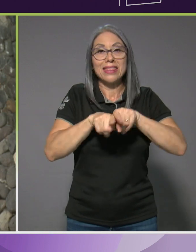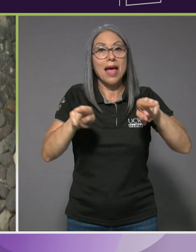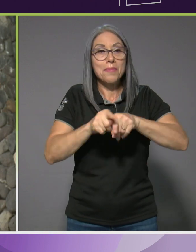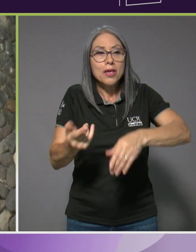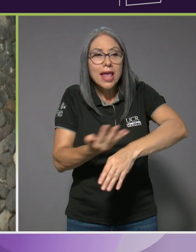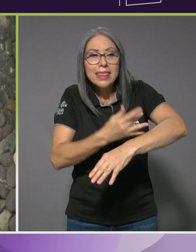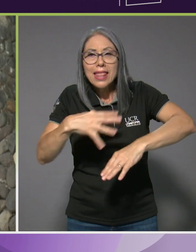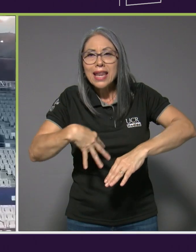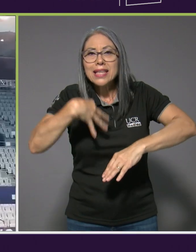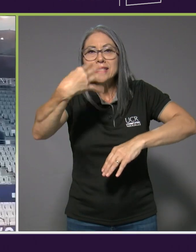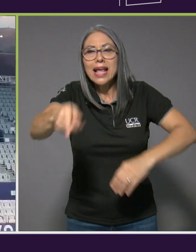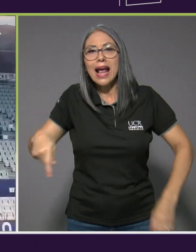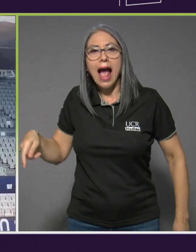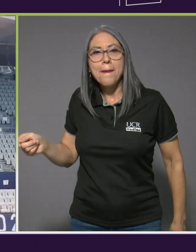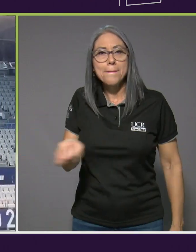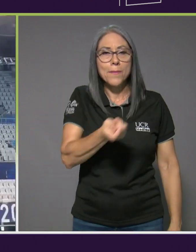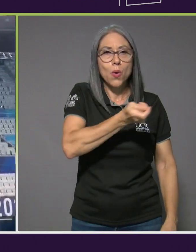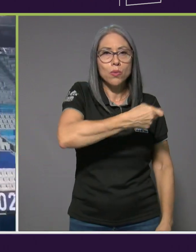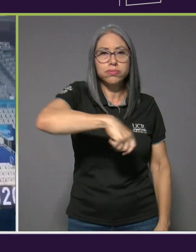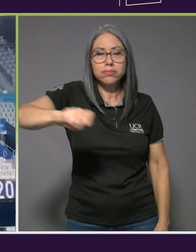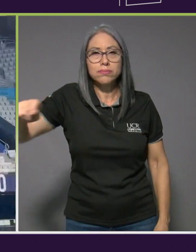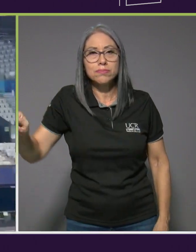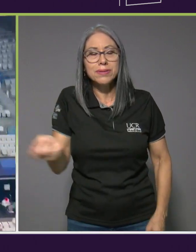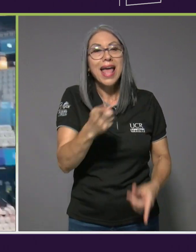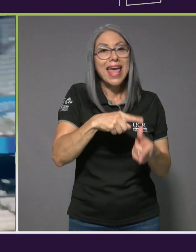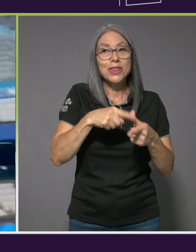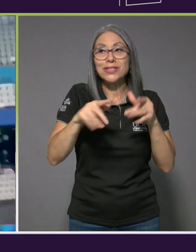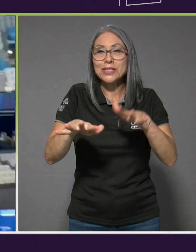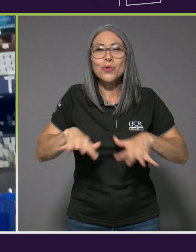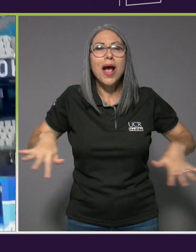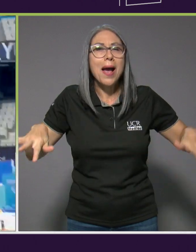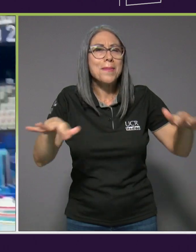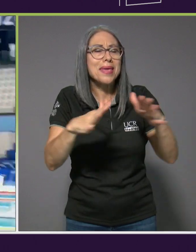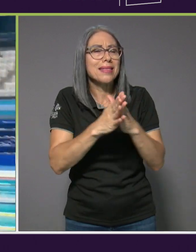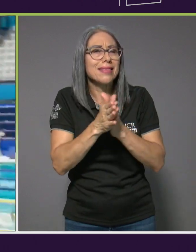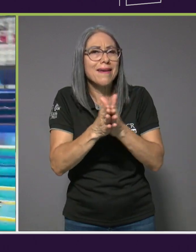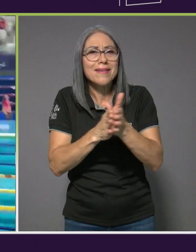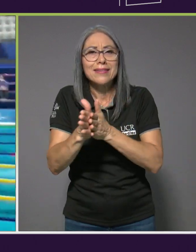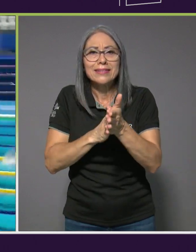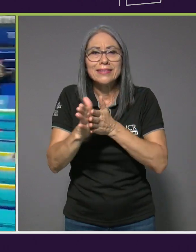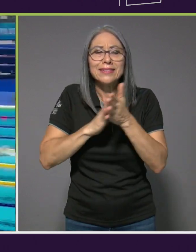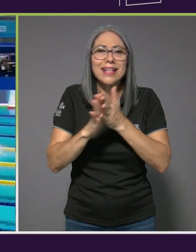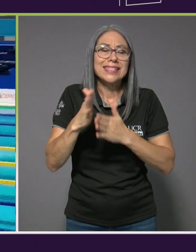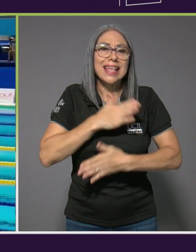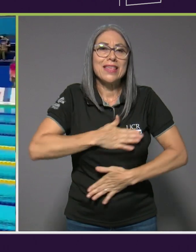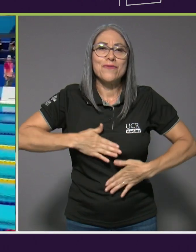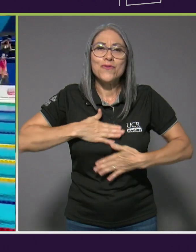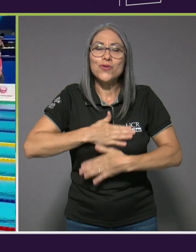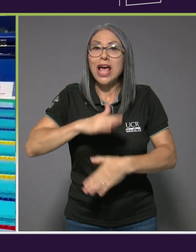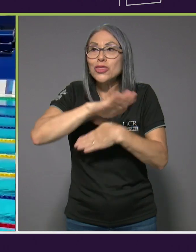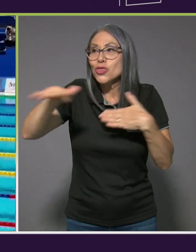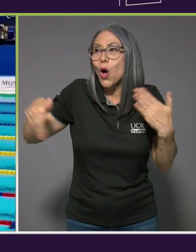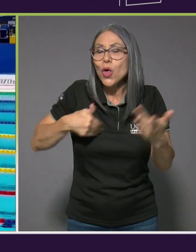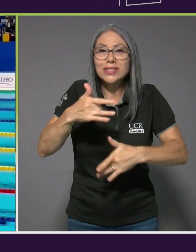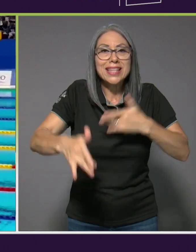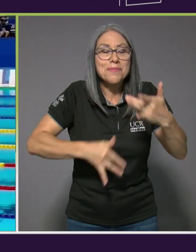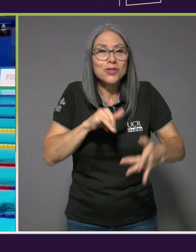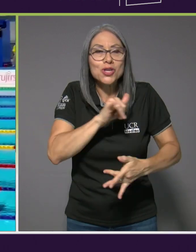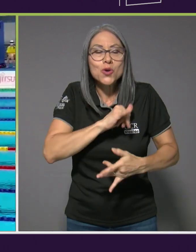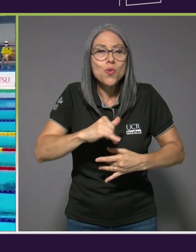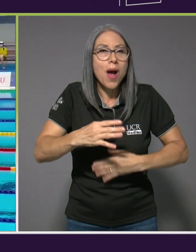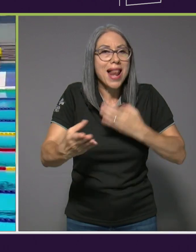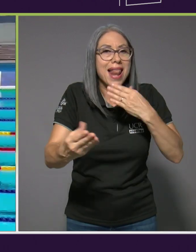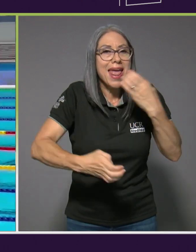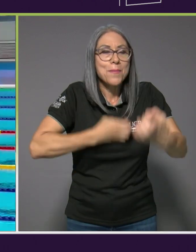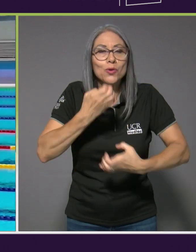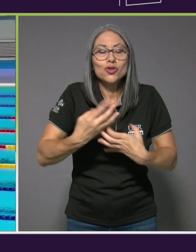es como un ambiente más enriquecedor. Se disfruta, todo el mundo está igual con esa adrenalina, esa emoción,